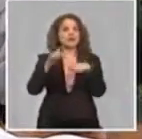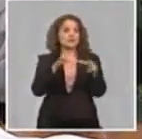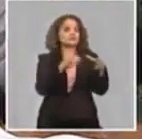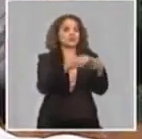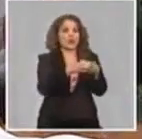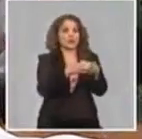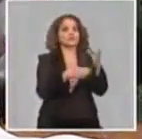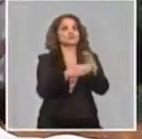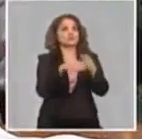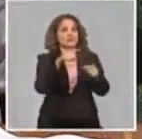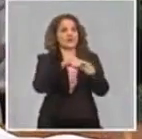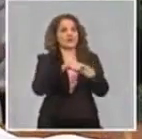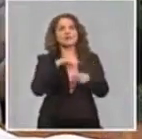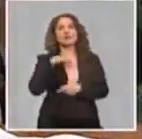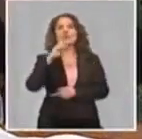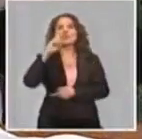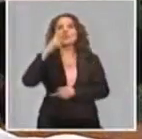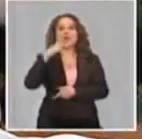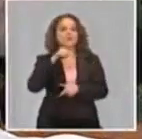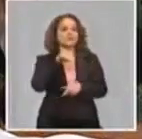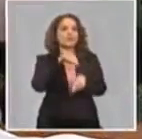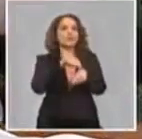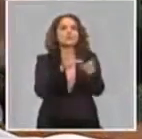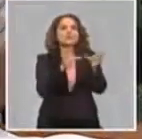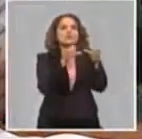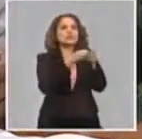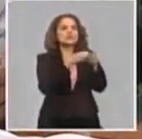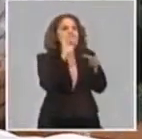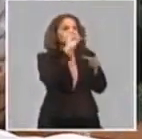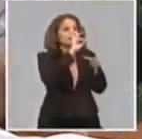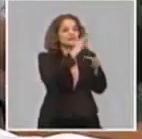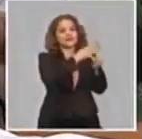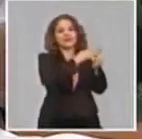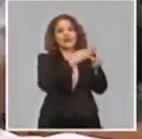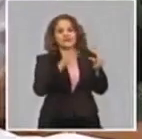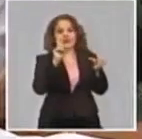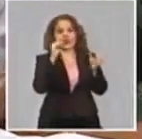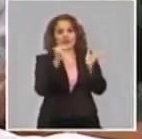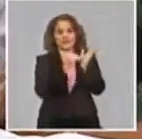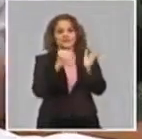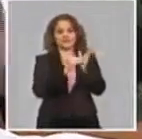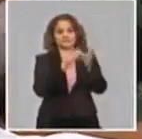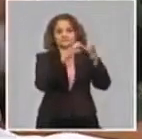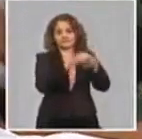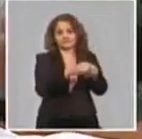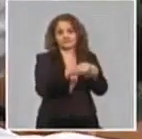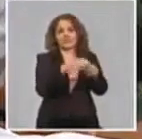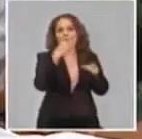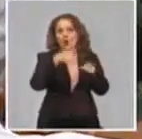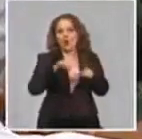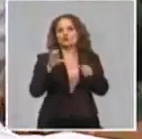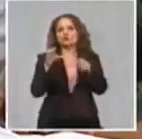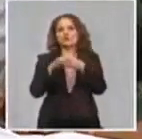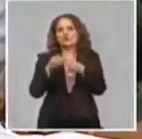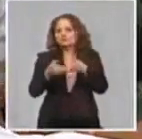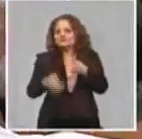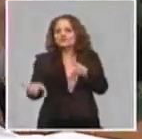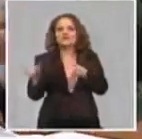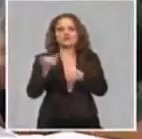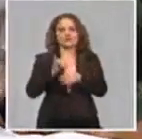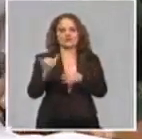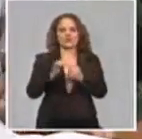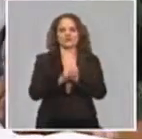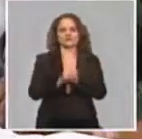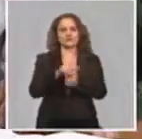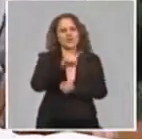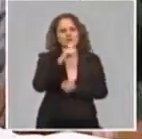que se trabaja desde las 7 de la mañana hasta las 2 de la mañana en doble turno, turnos de 8 horas, y ahí también tenemos que hacer un escalonamiento en función